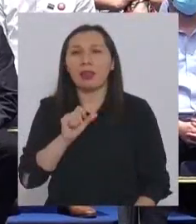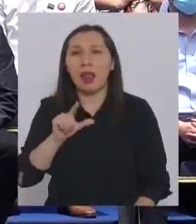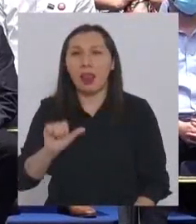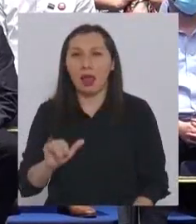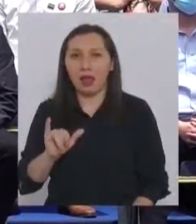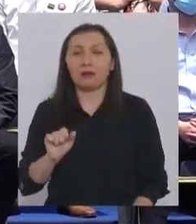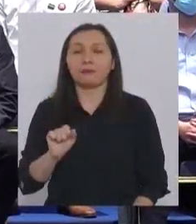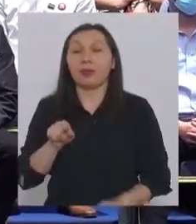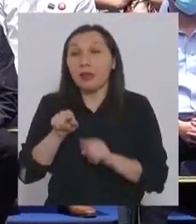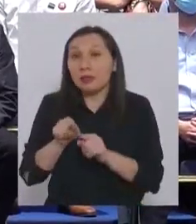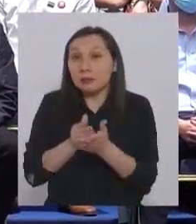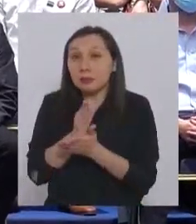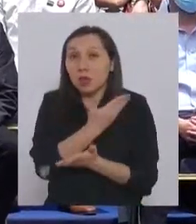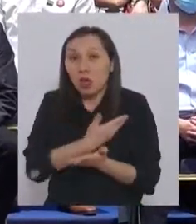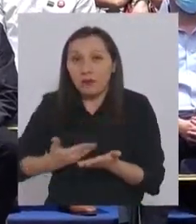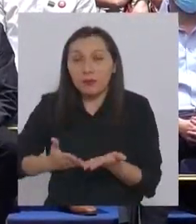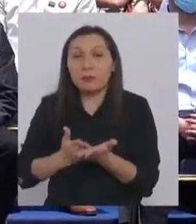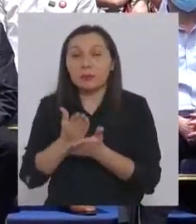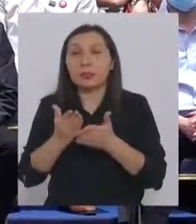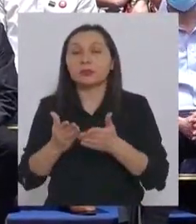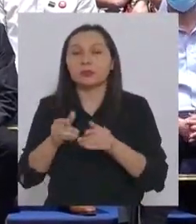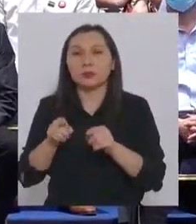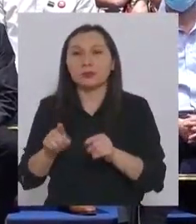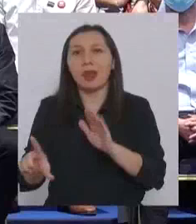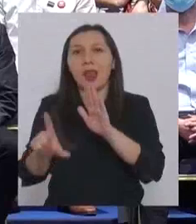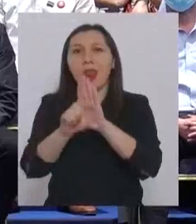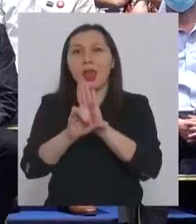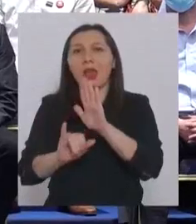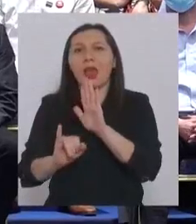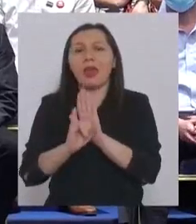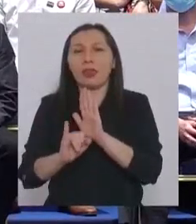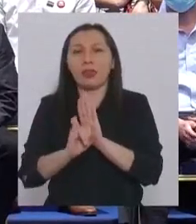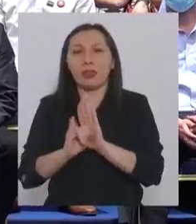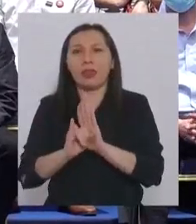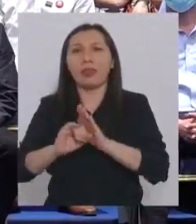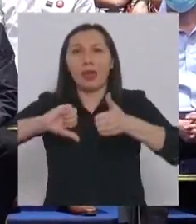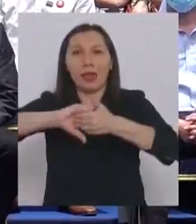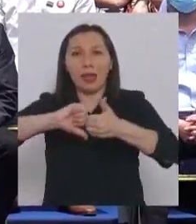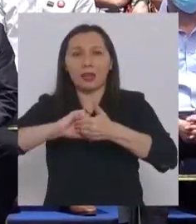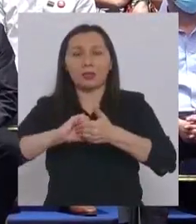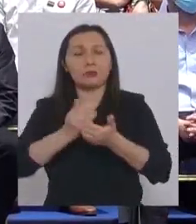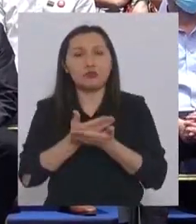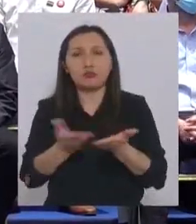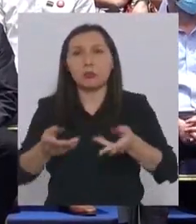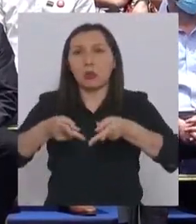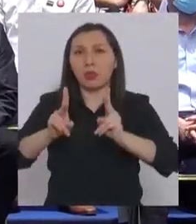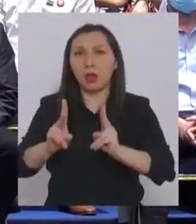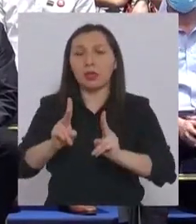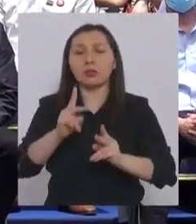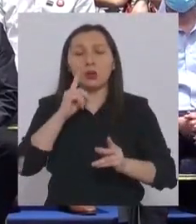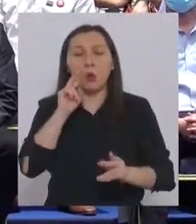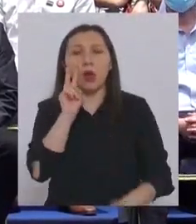Al comienzo de este gobierno promulgamos la Ley de Identidad de Género, que otorgó a toda persona el derecho a ser